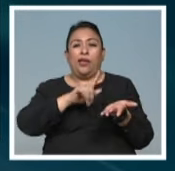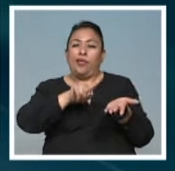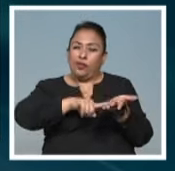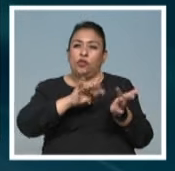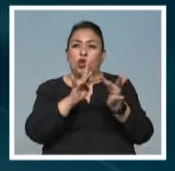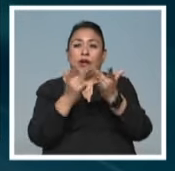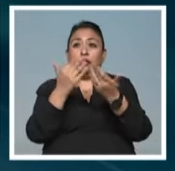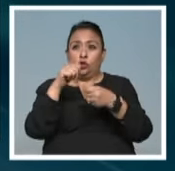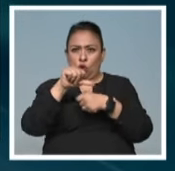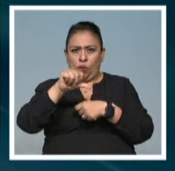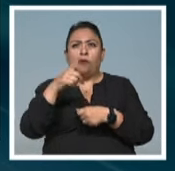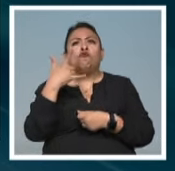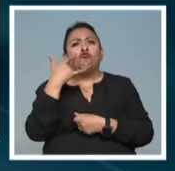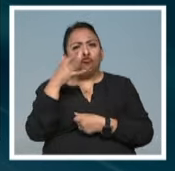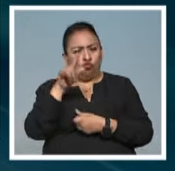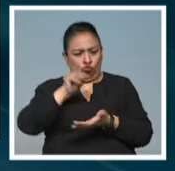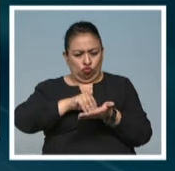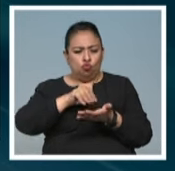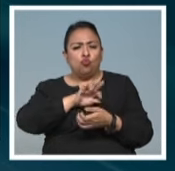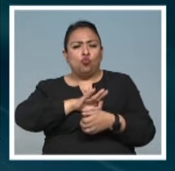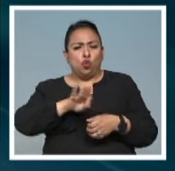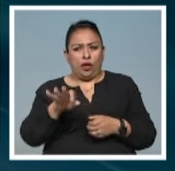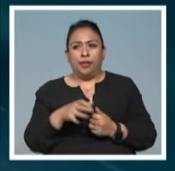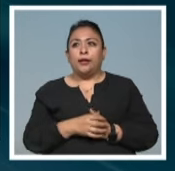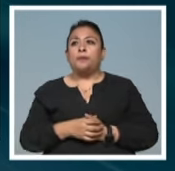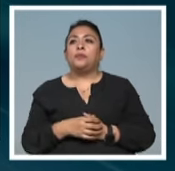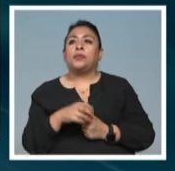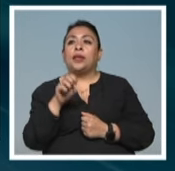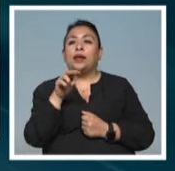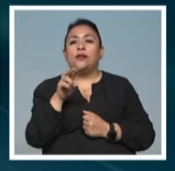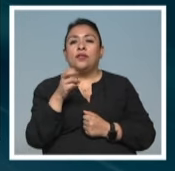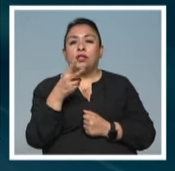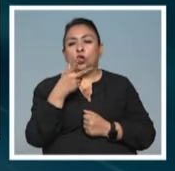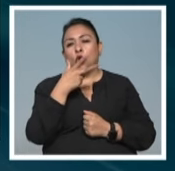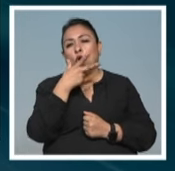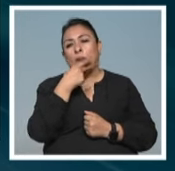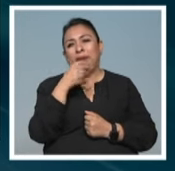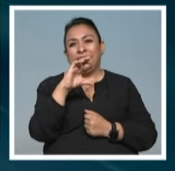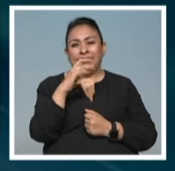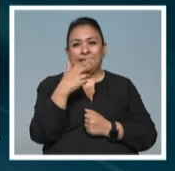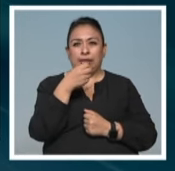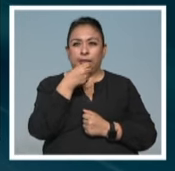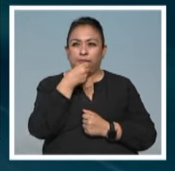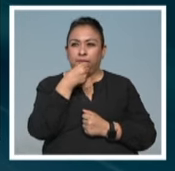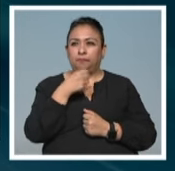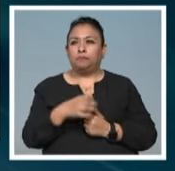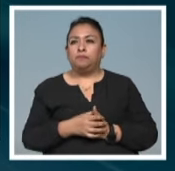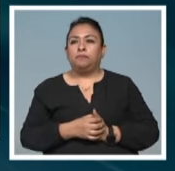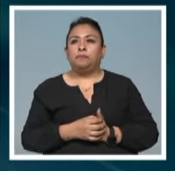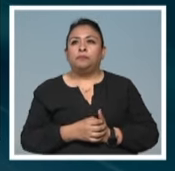donde aún puede consultarse. Noticias 22, César H. Meléndez.